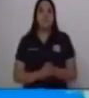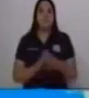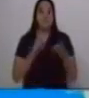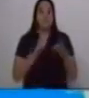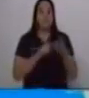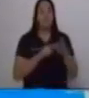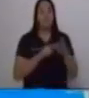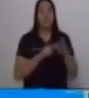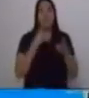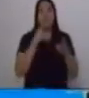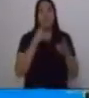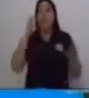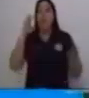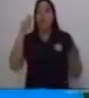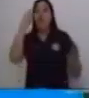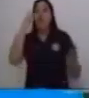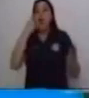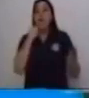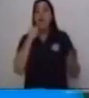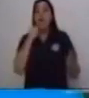Es asombroso.